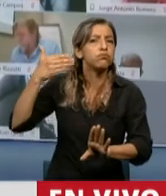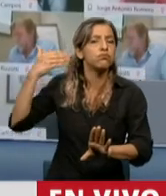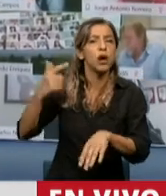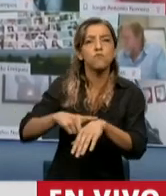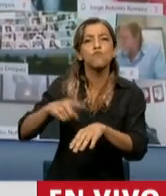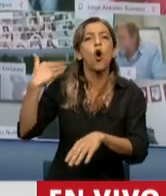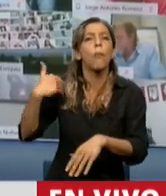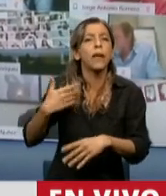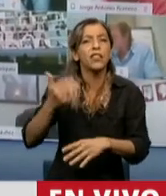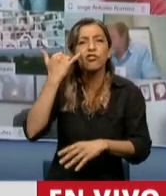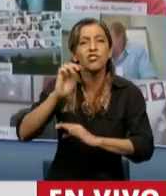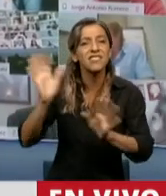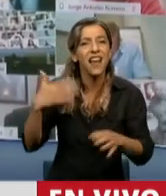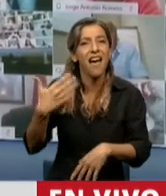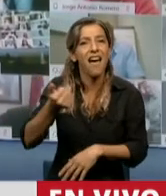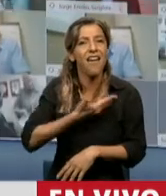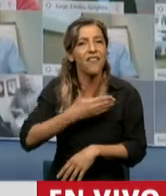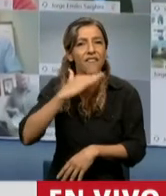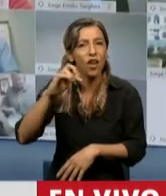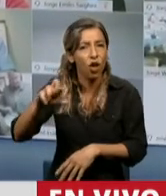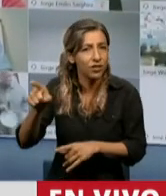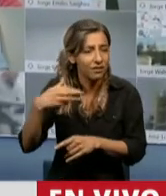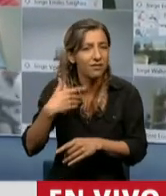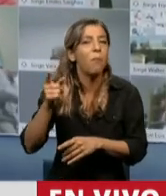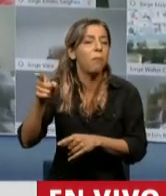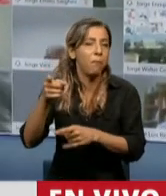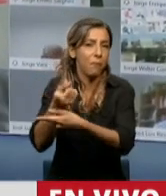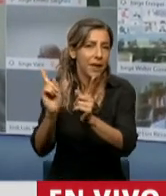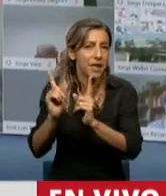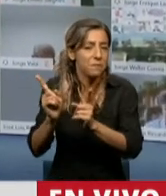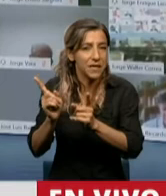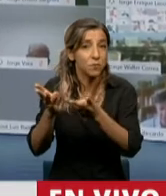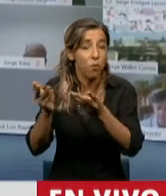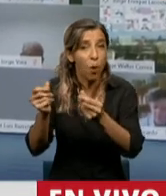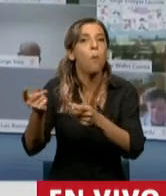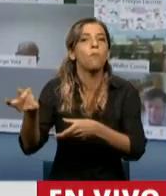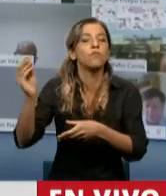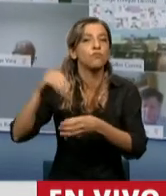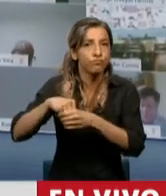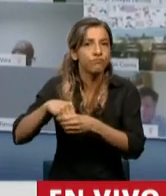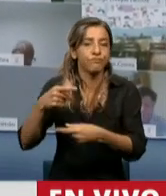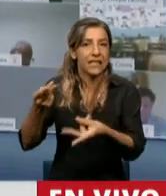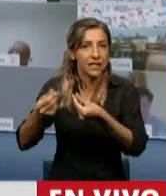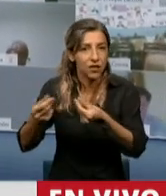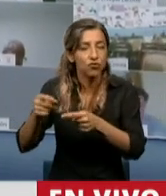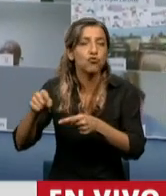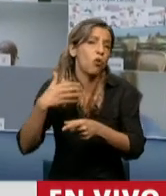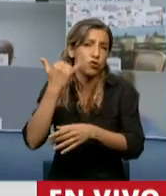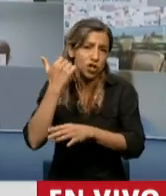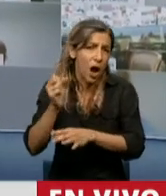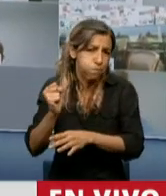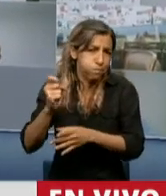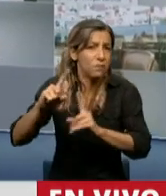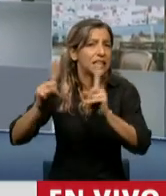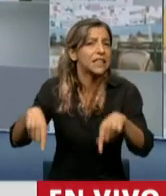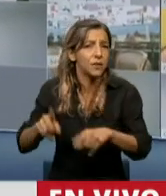fondos de FJP al Tesoro, ya había una parte importante, creo que alrededor del 70% que eran títulos del propio sector público, de modo tal que